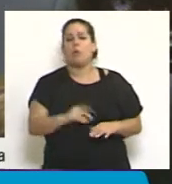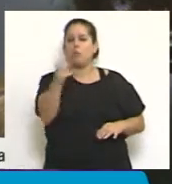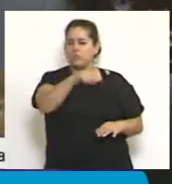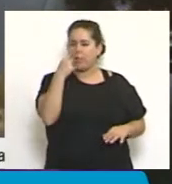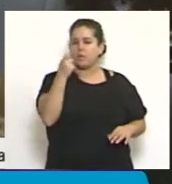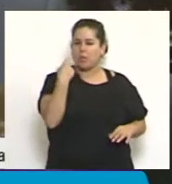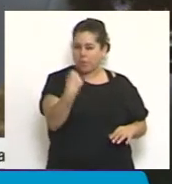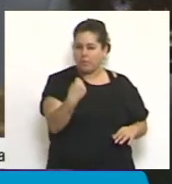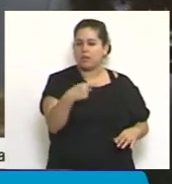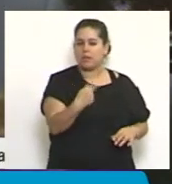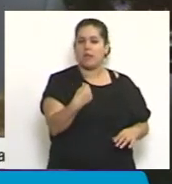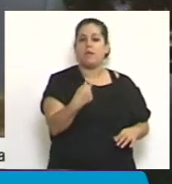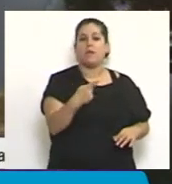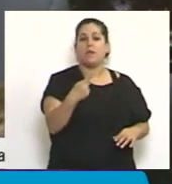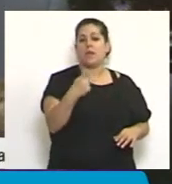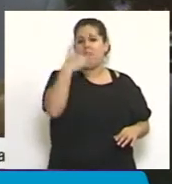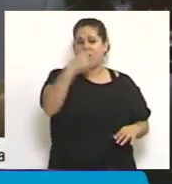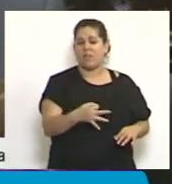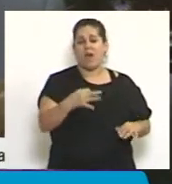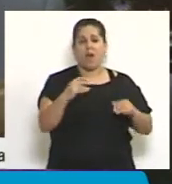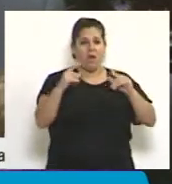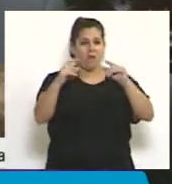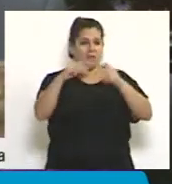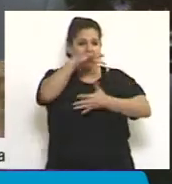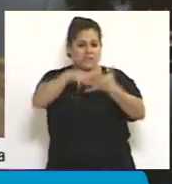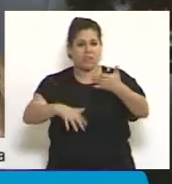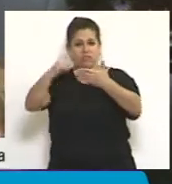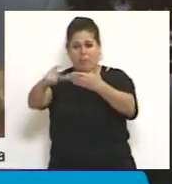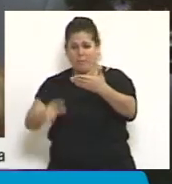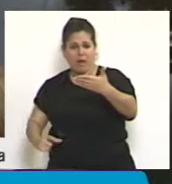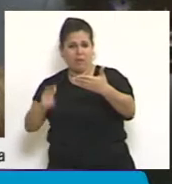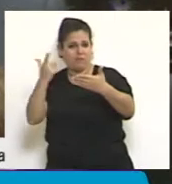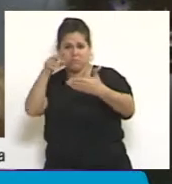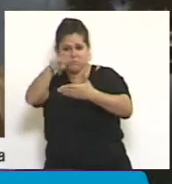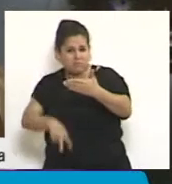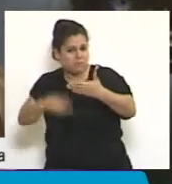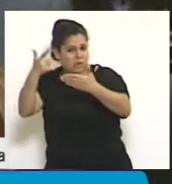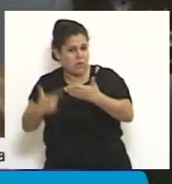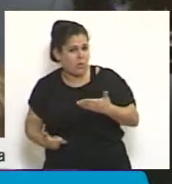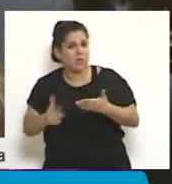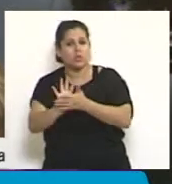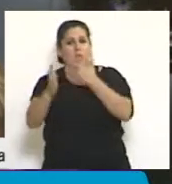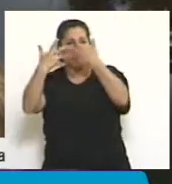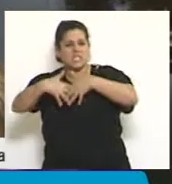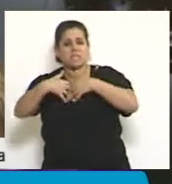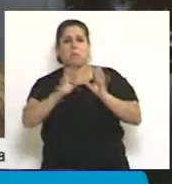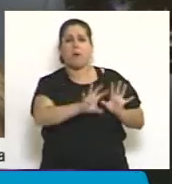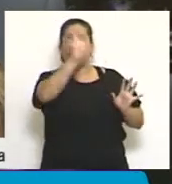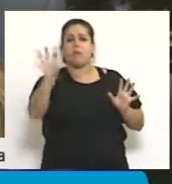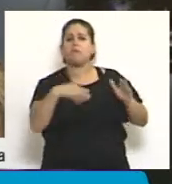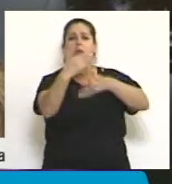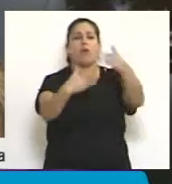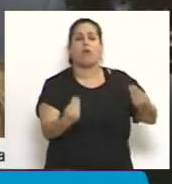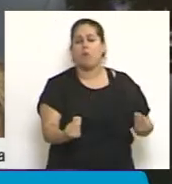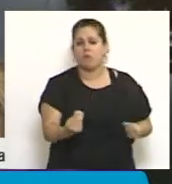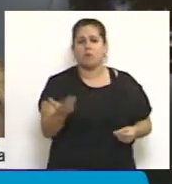que no hemos observado ni un párrafo a la experiencia de este sistema en las provincias donde ya está rigiendo